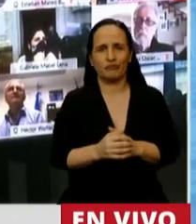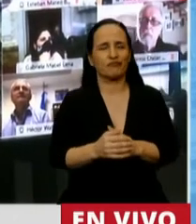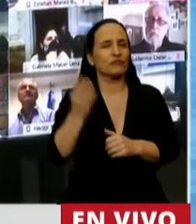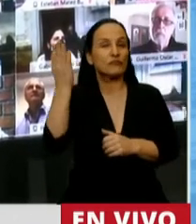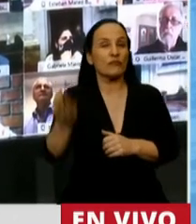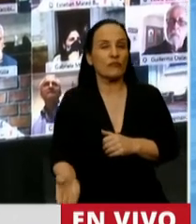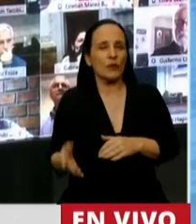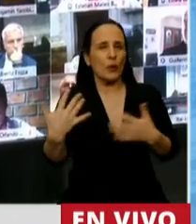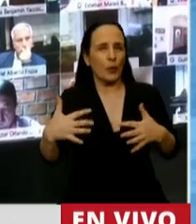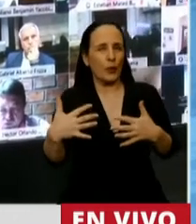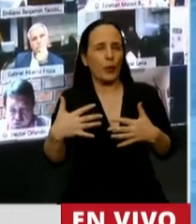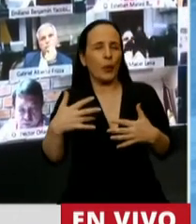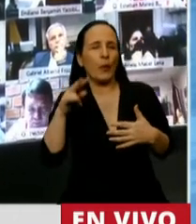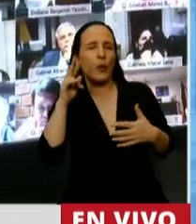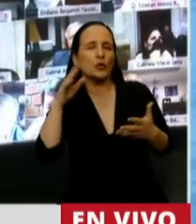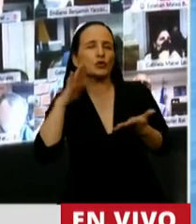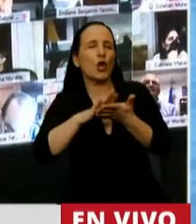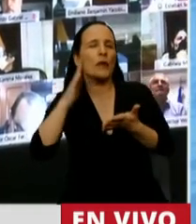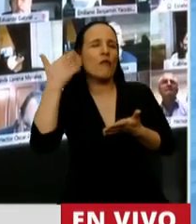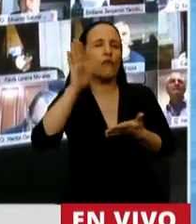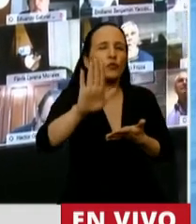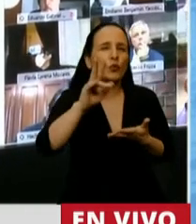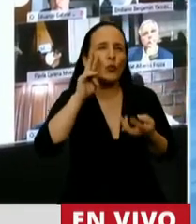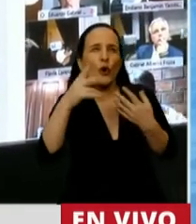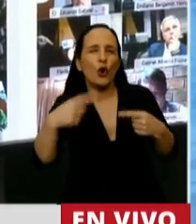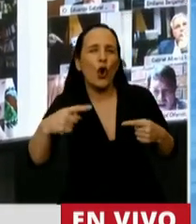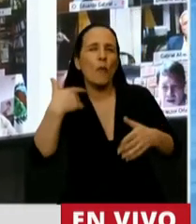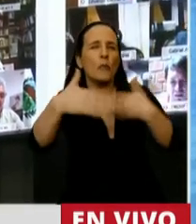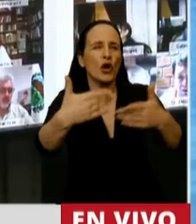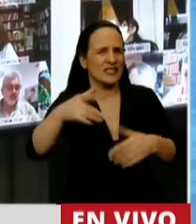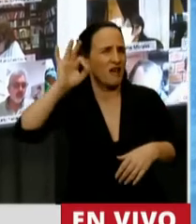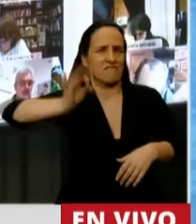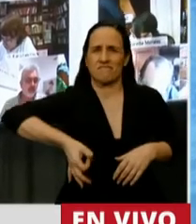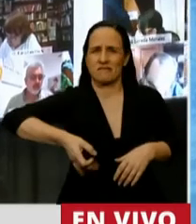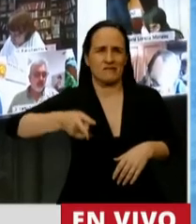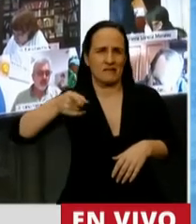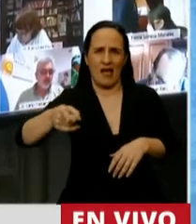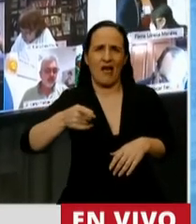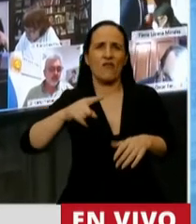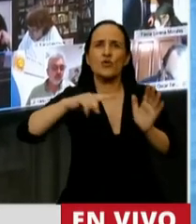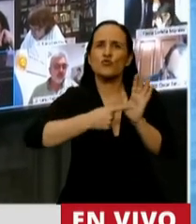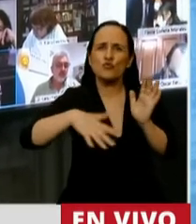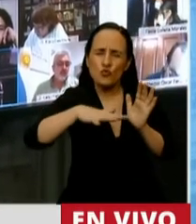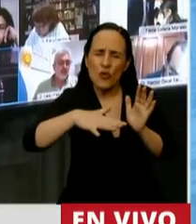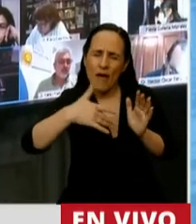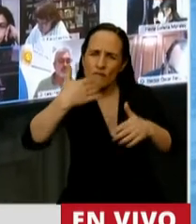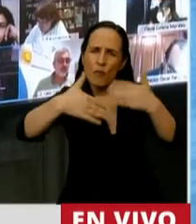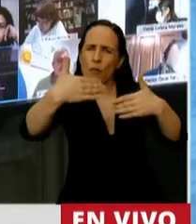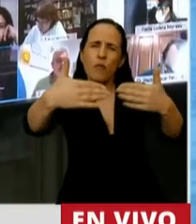fue un visionario. Literalmente vio el progreso y la transformación de su ciudad antes